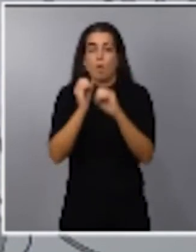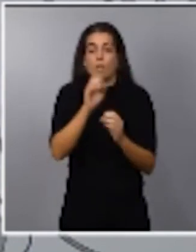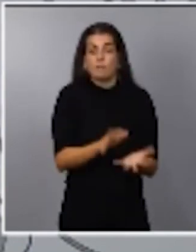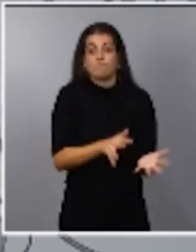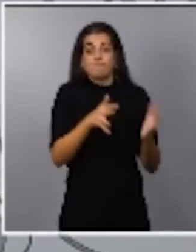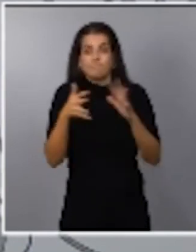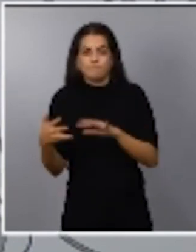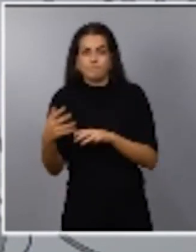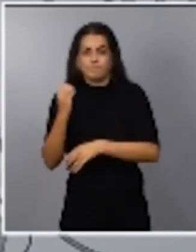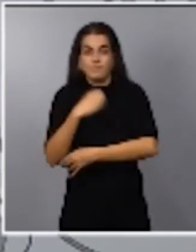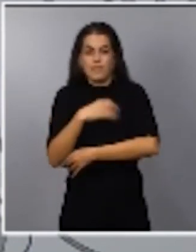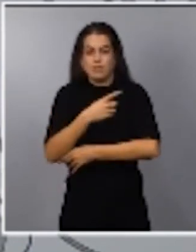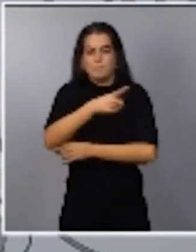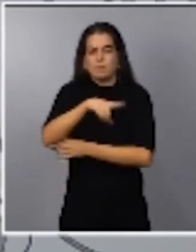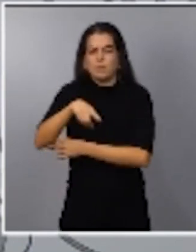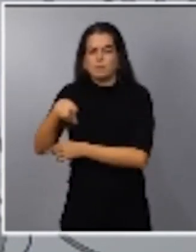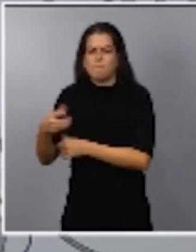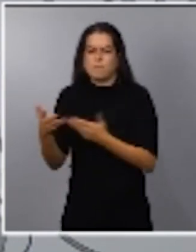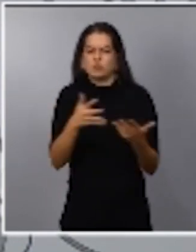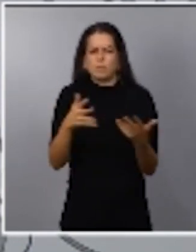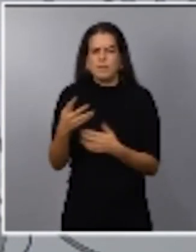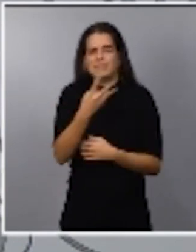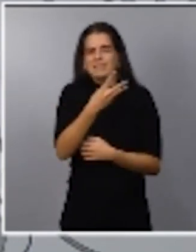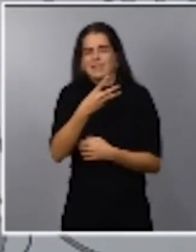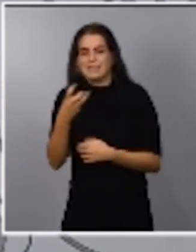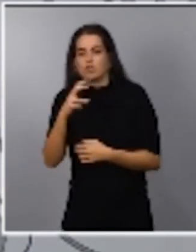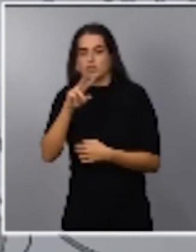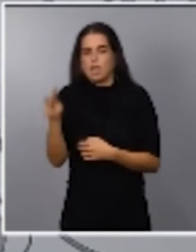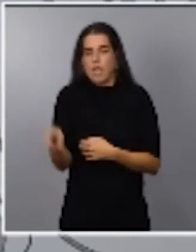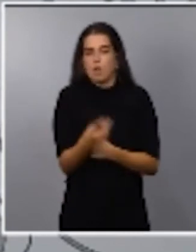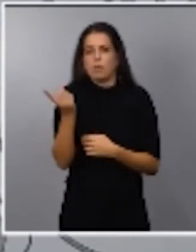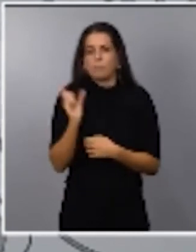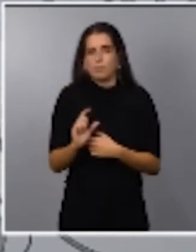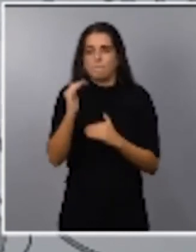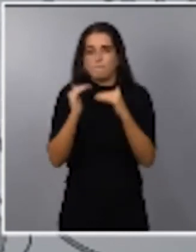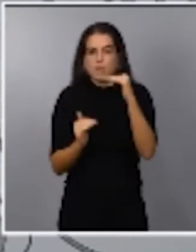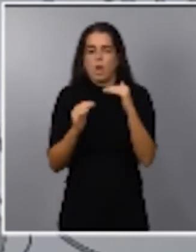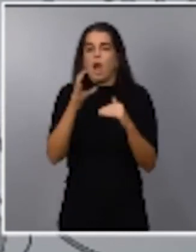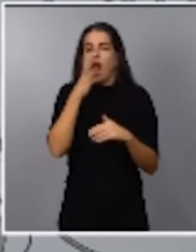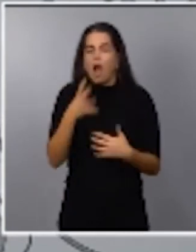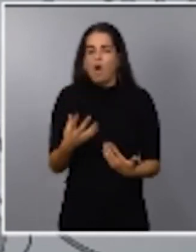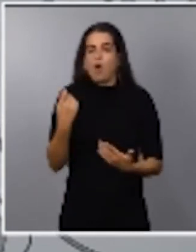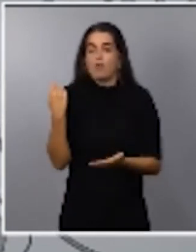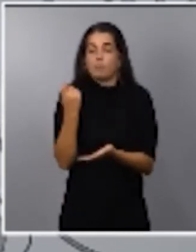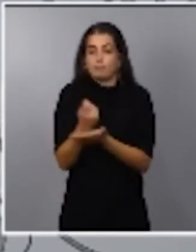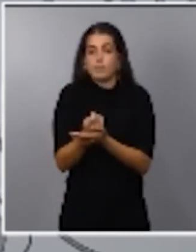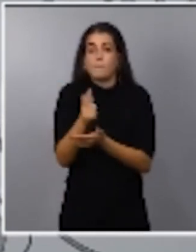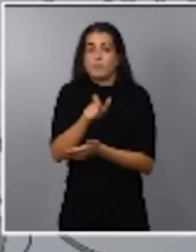ingresos mensuales estaríamos hablando del entorno de los 300 euros, cuando ahora de lo que hablamos es de una aportación por parte del trabajador de 2 euros.